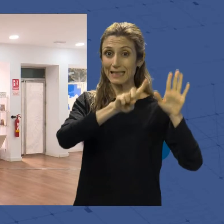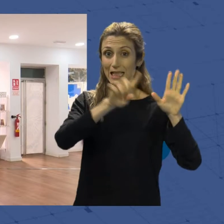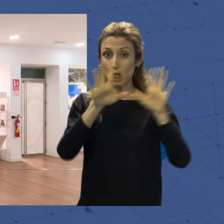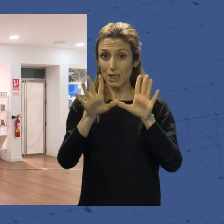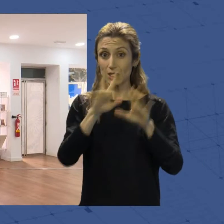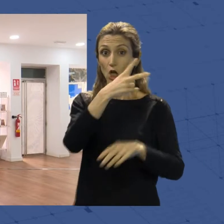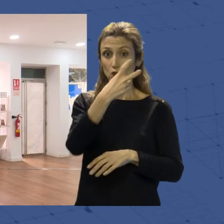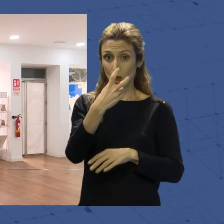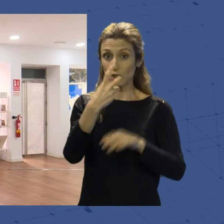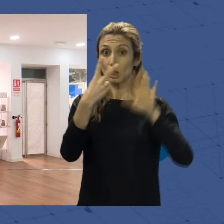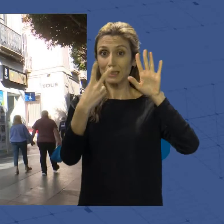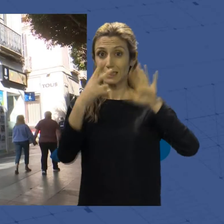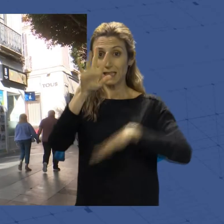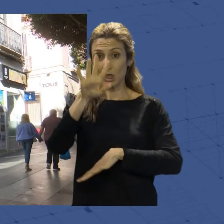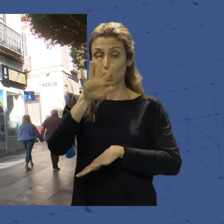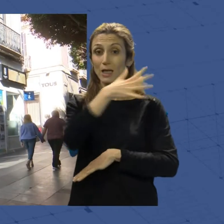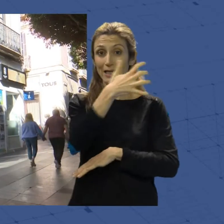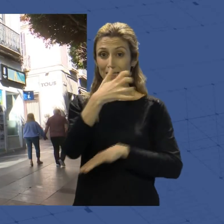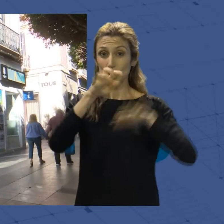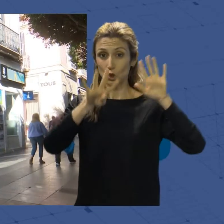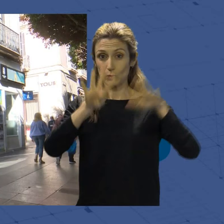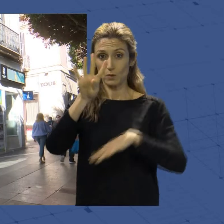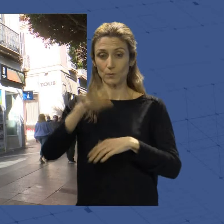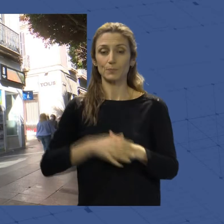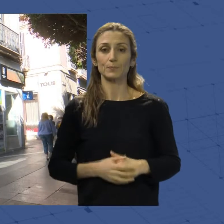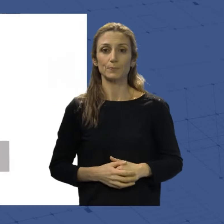-275-594.